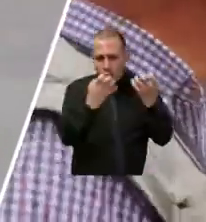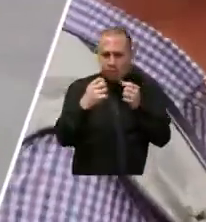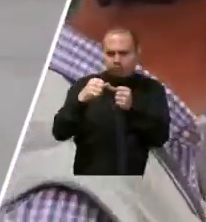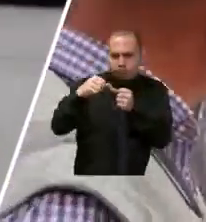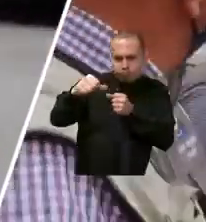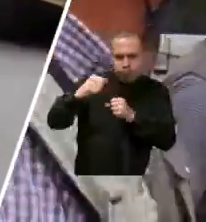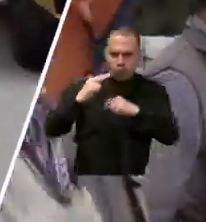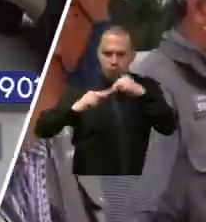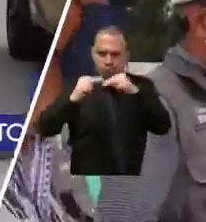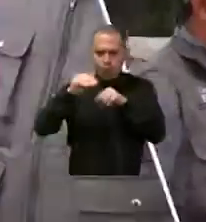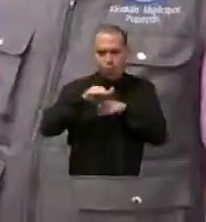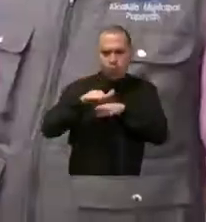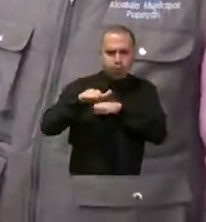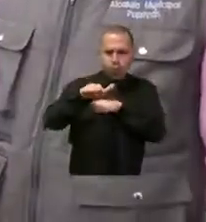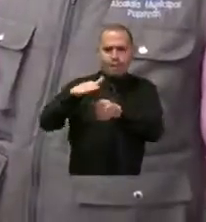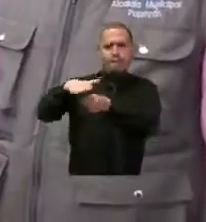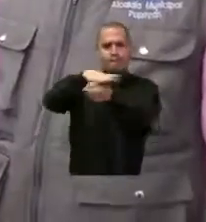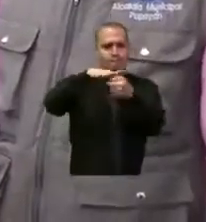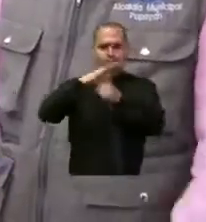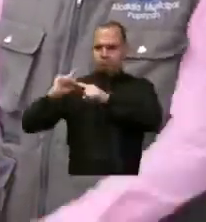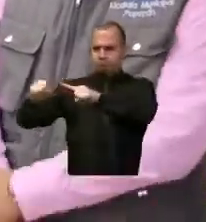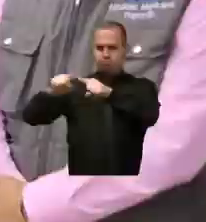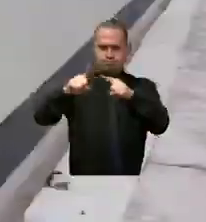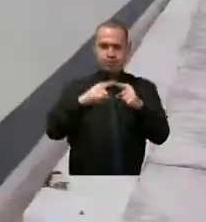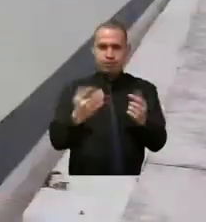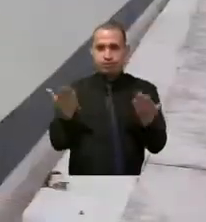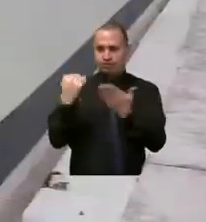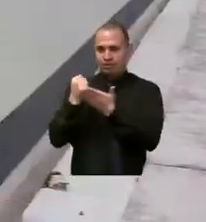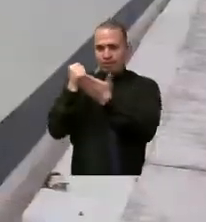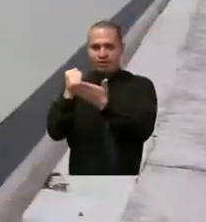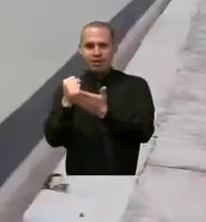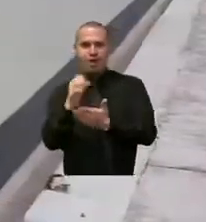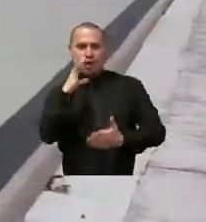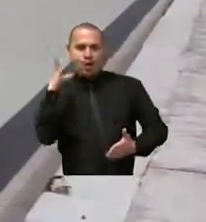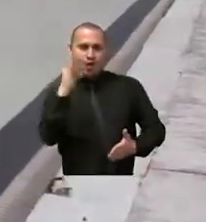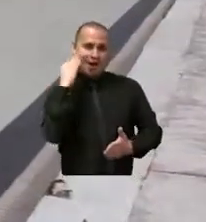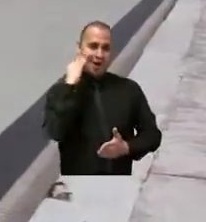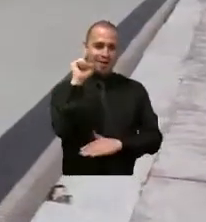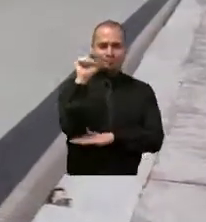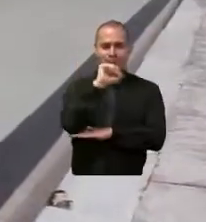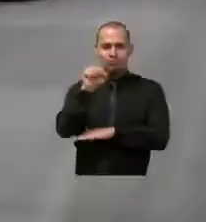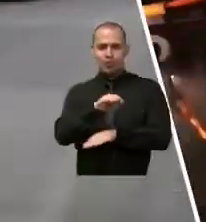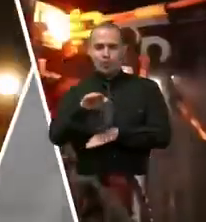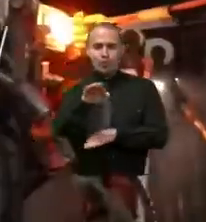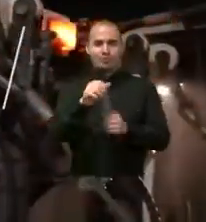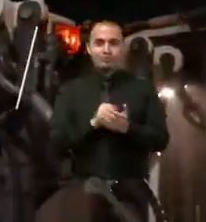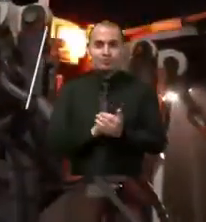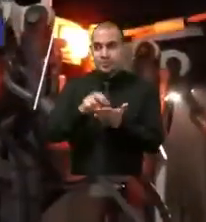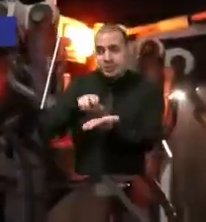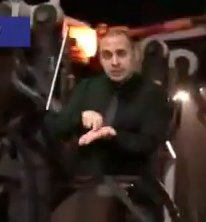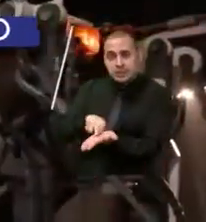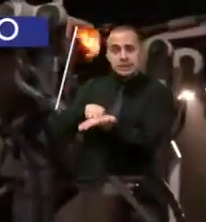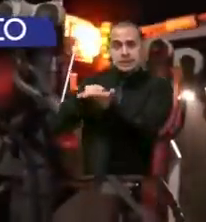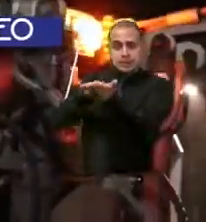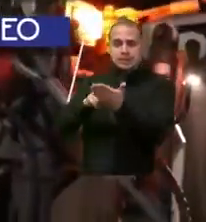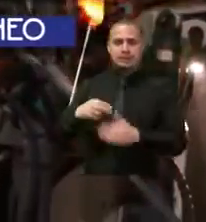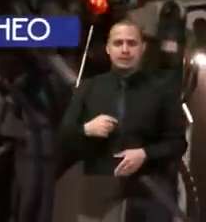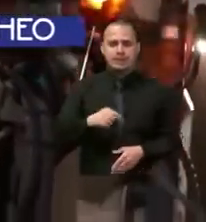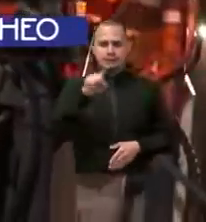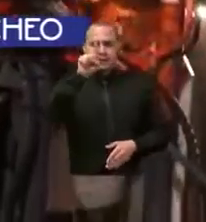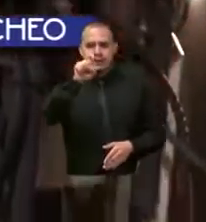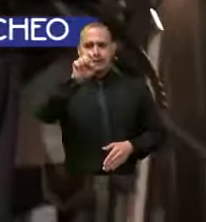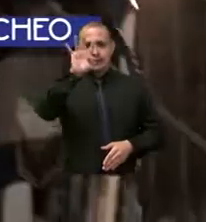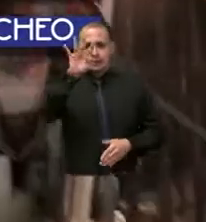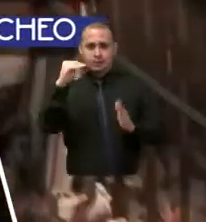rígido en diferentes barrios de la ciudad, mejorando la movilidad de las y los payaneses. Recuperamos 64